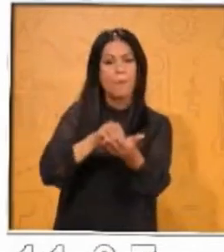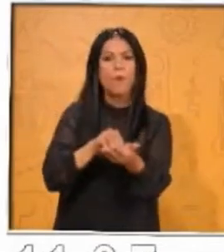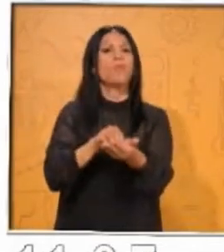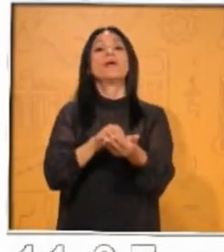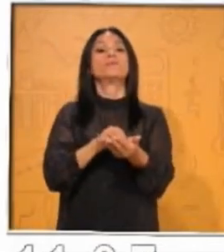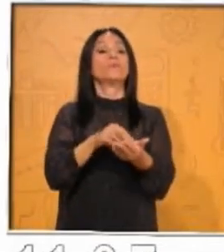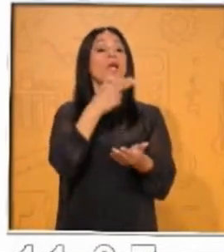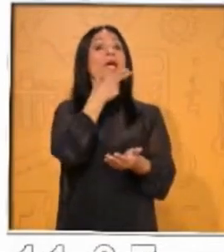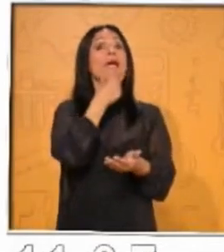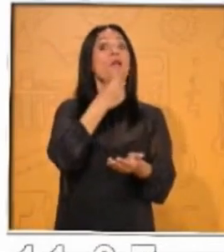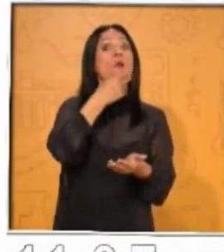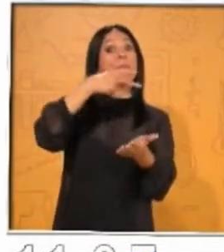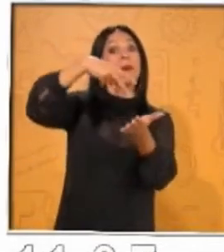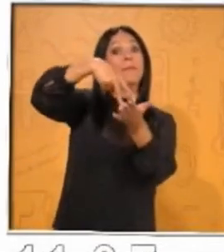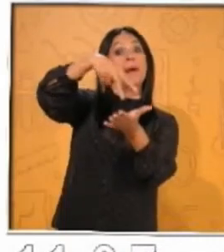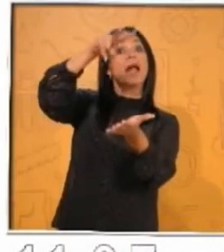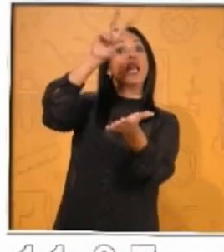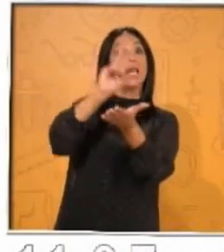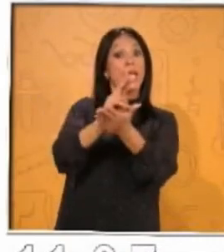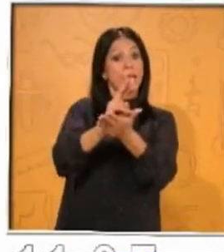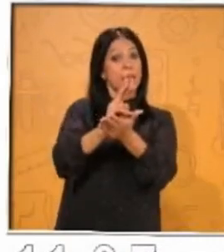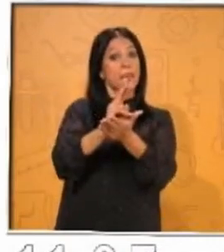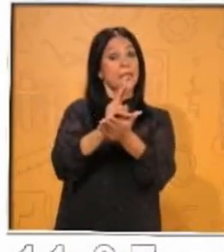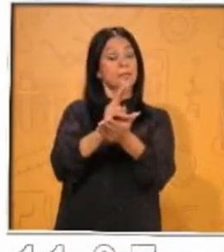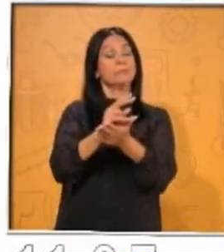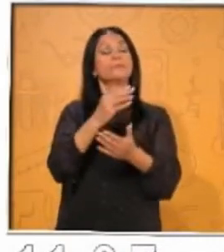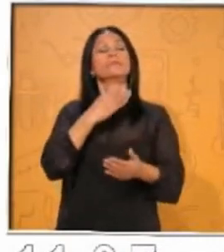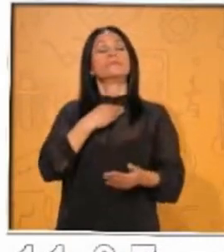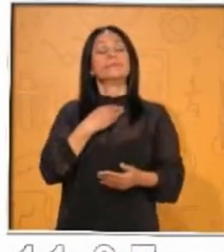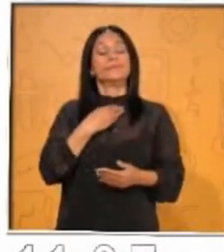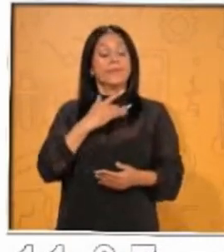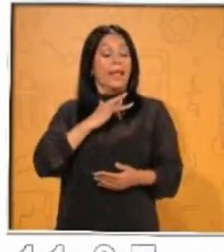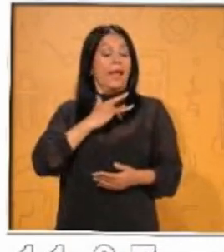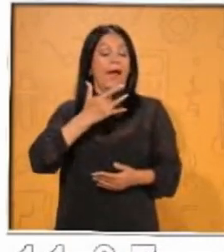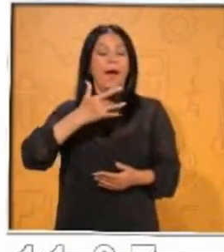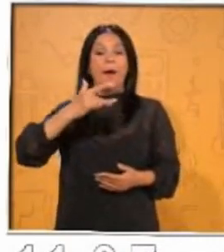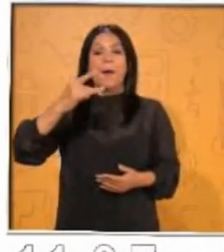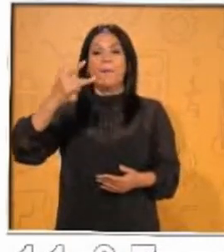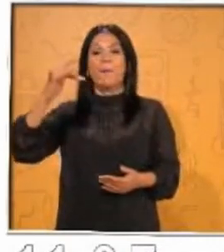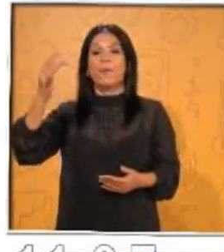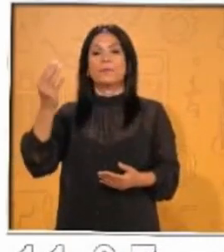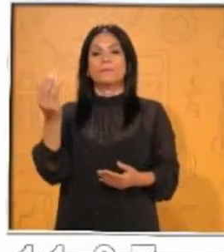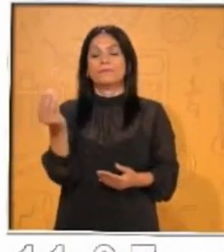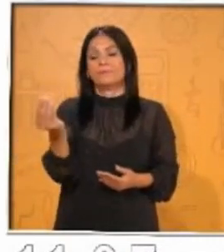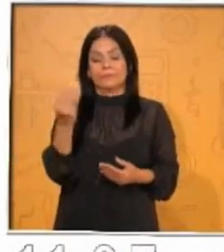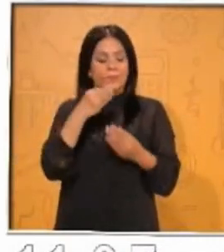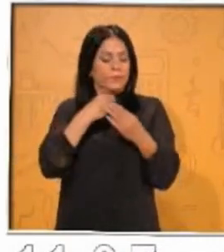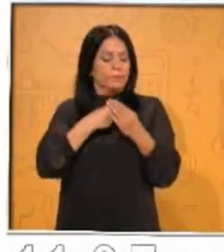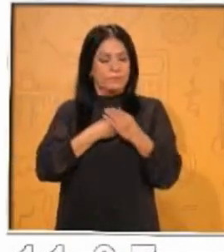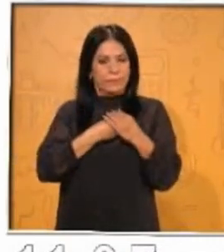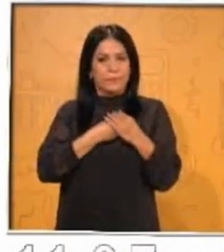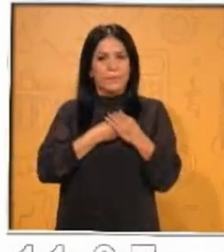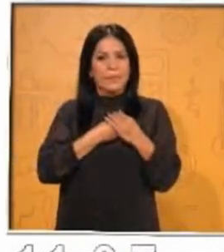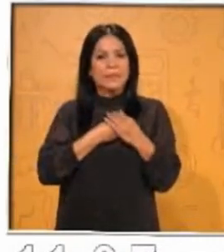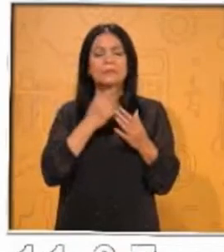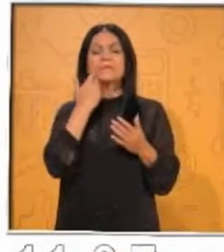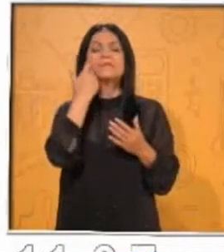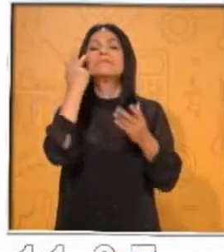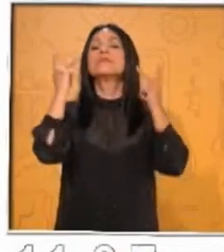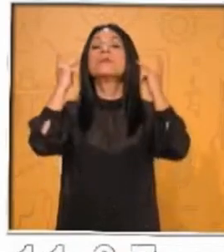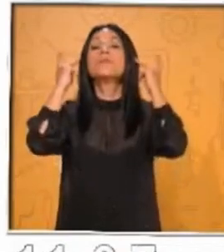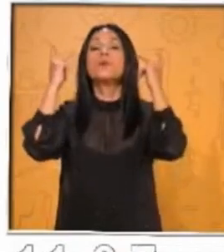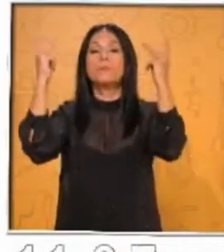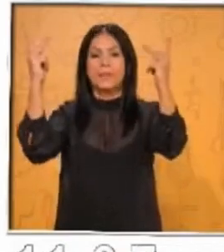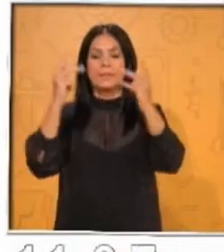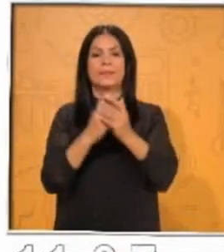se preparó para partir y guardó en su corazón la promesa de que la princesa lo esperaría para consumar su amor. Al poco tiempo,